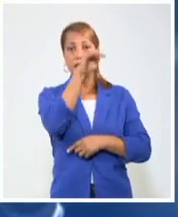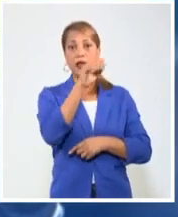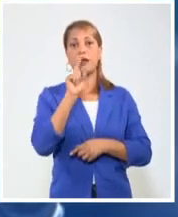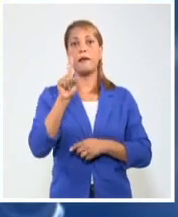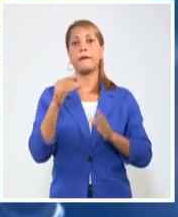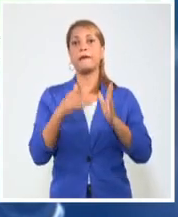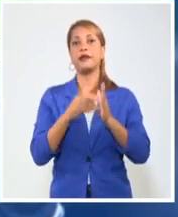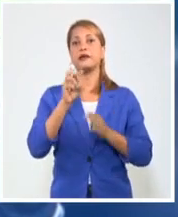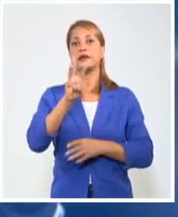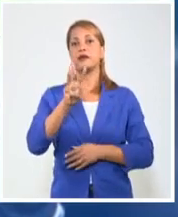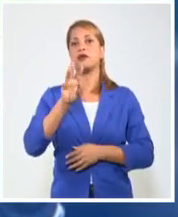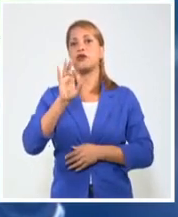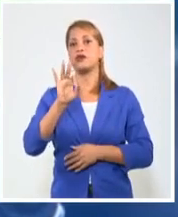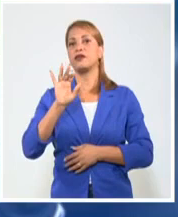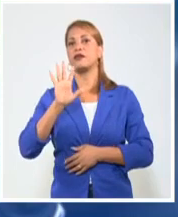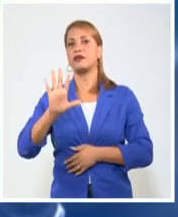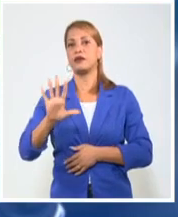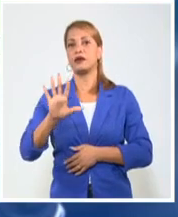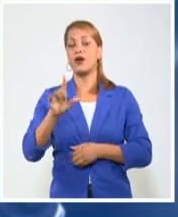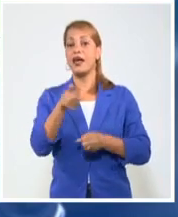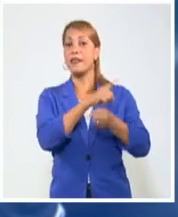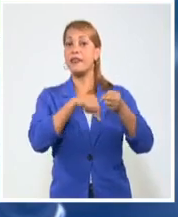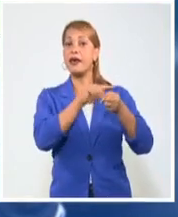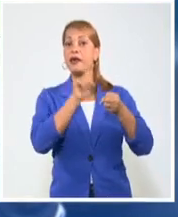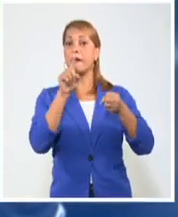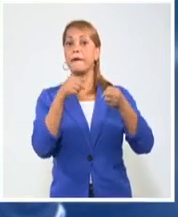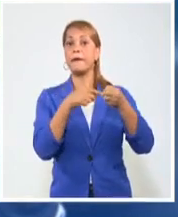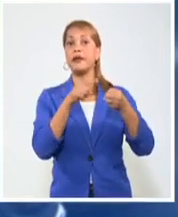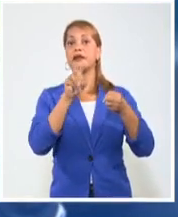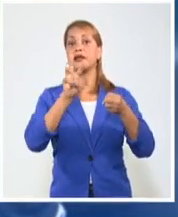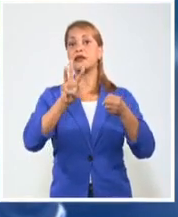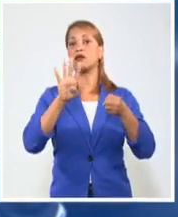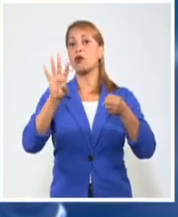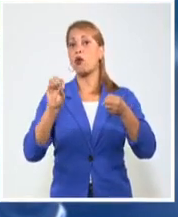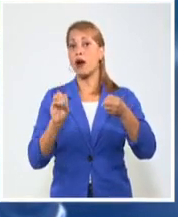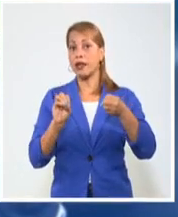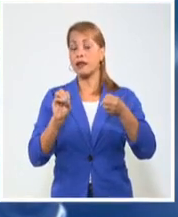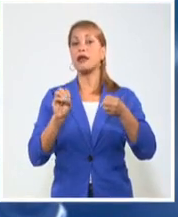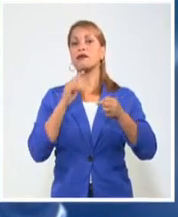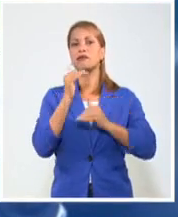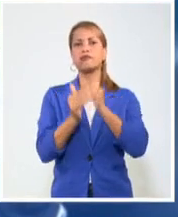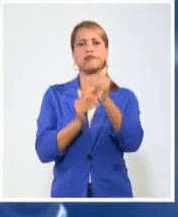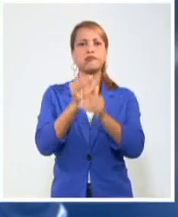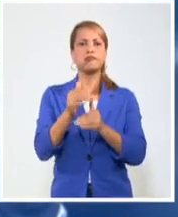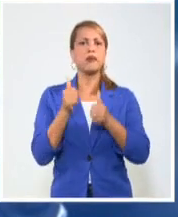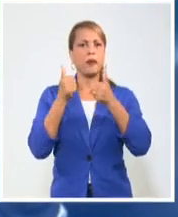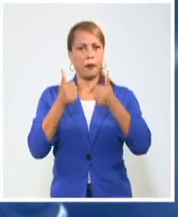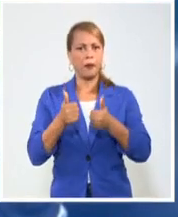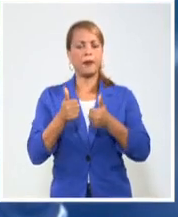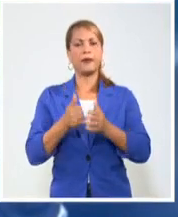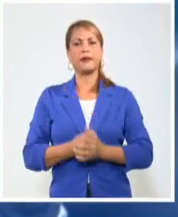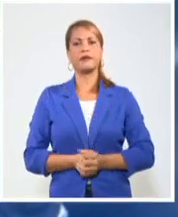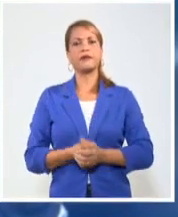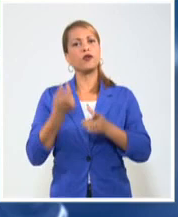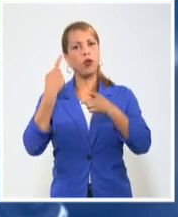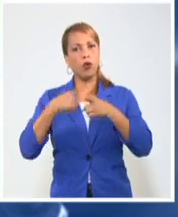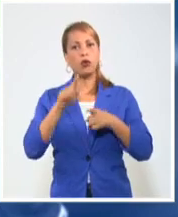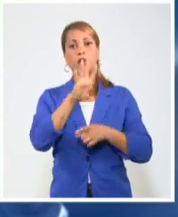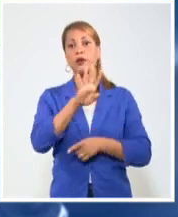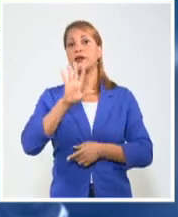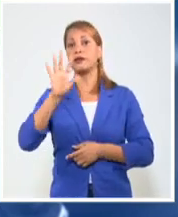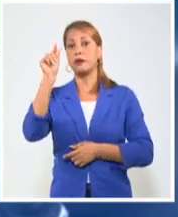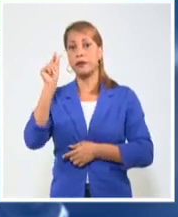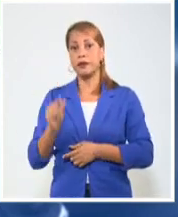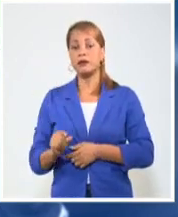.385. De ellos, 1.340 presentan una evolución clínica estable y otros 45